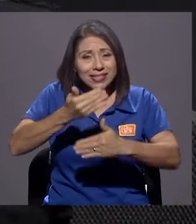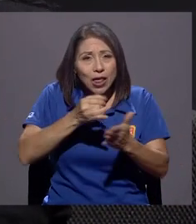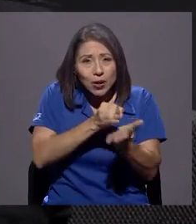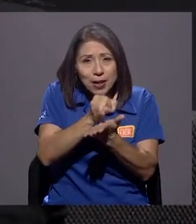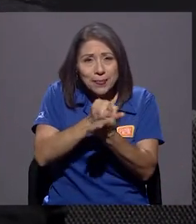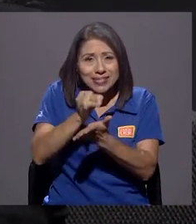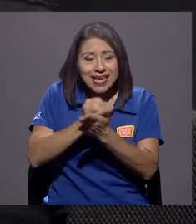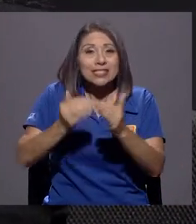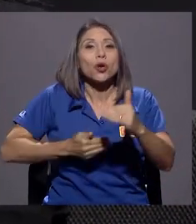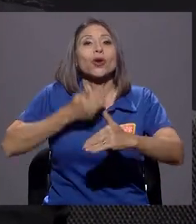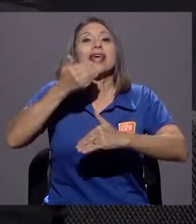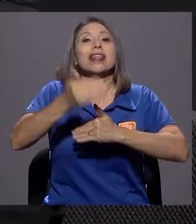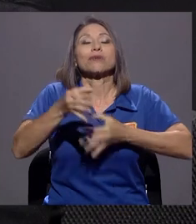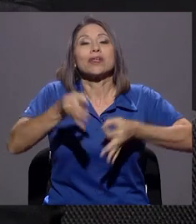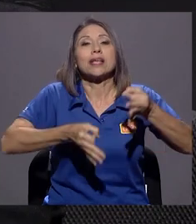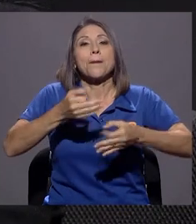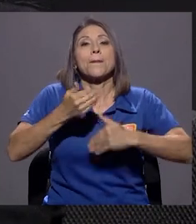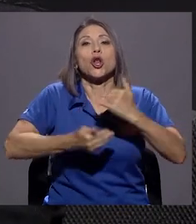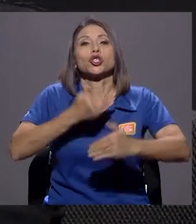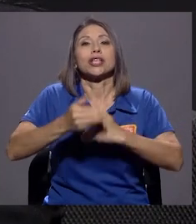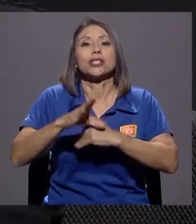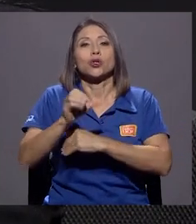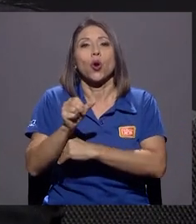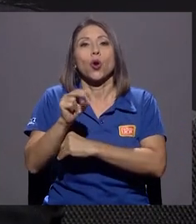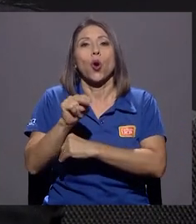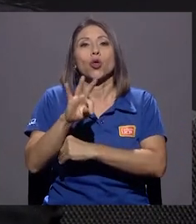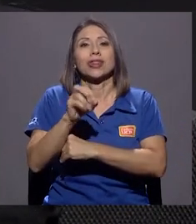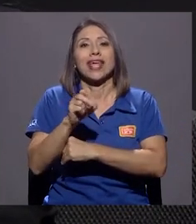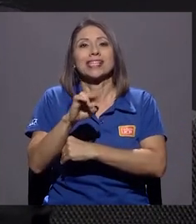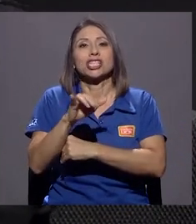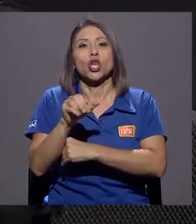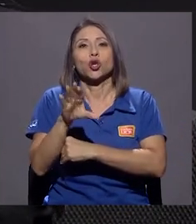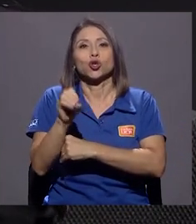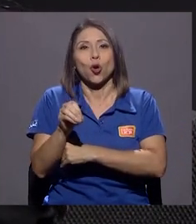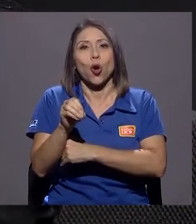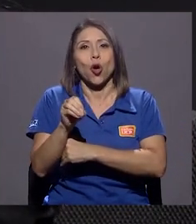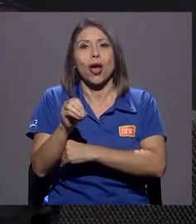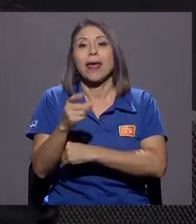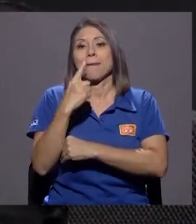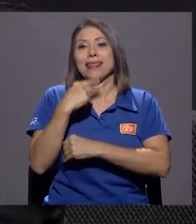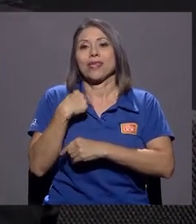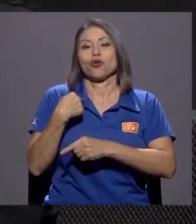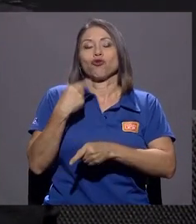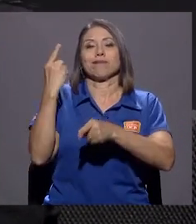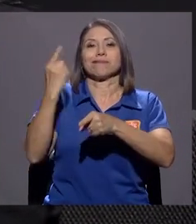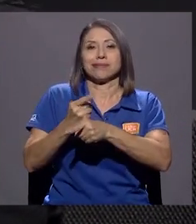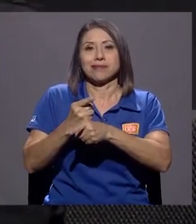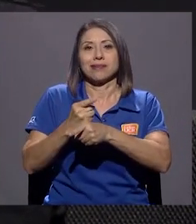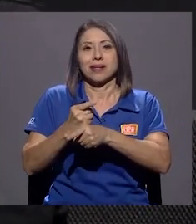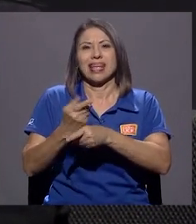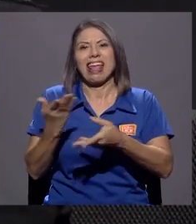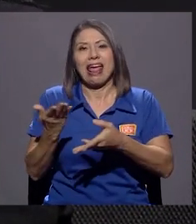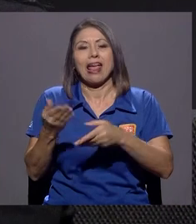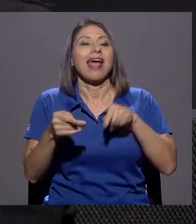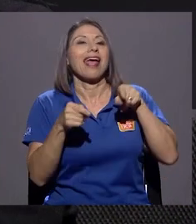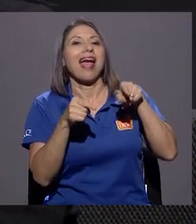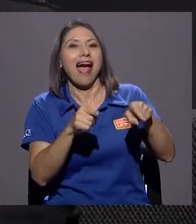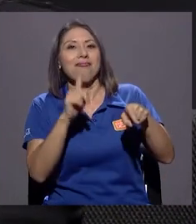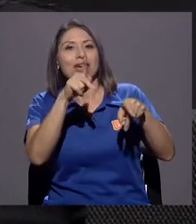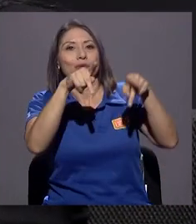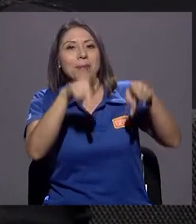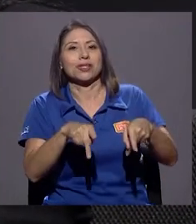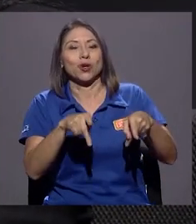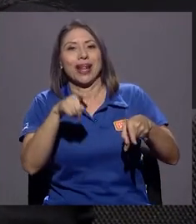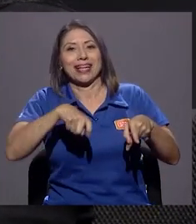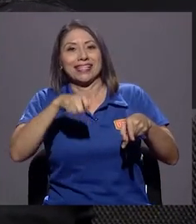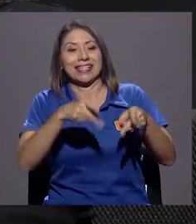contencioso que me dio la razón es que, este, había una persona necesitando esa plaza. Entonces, de la